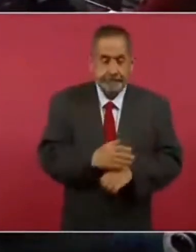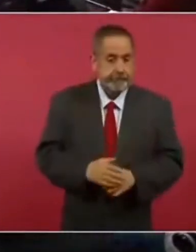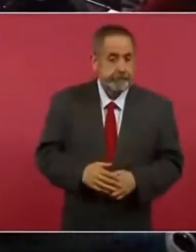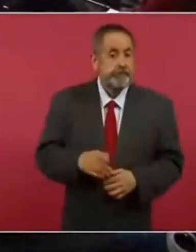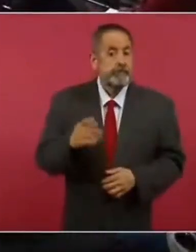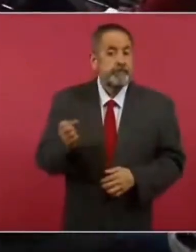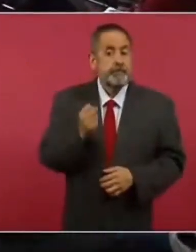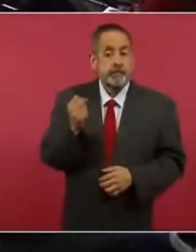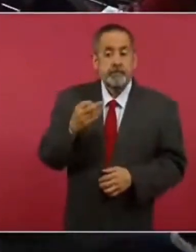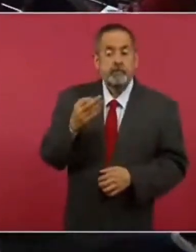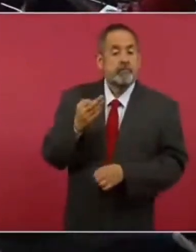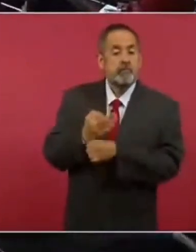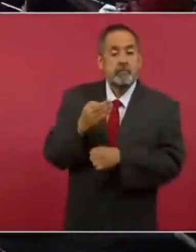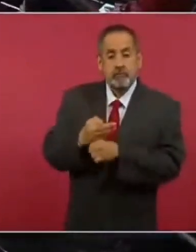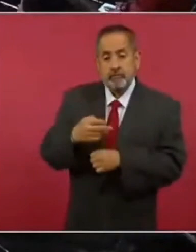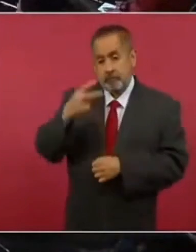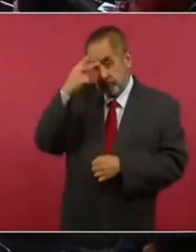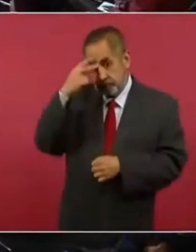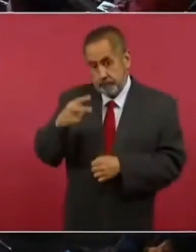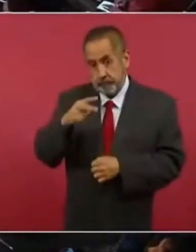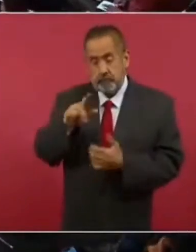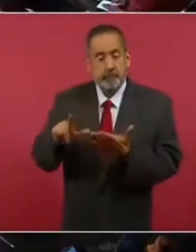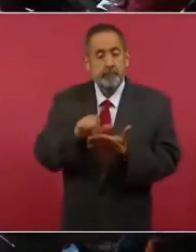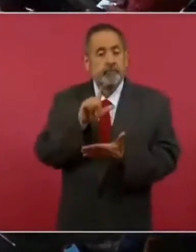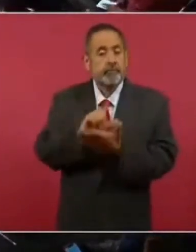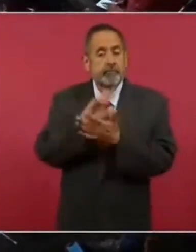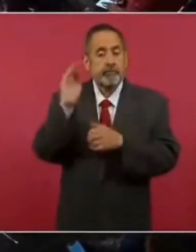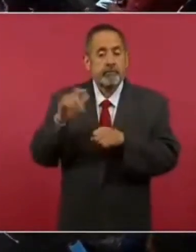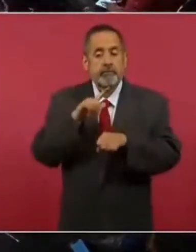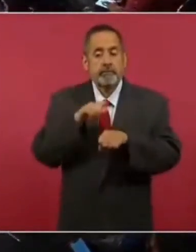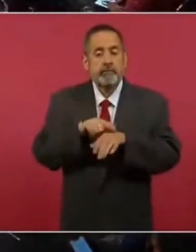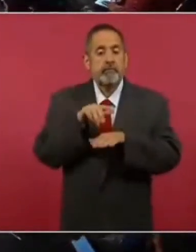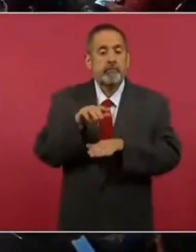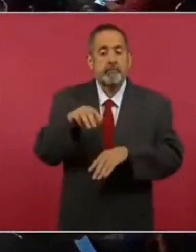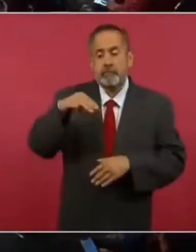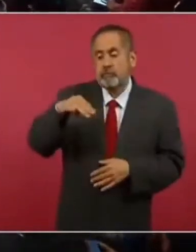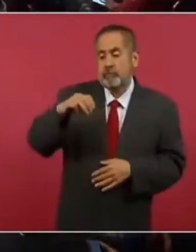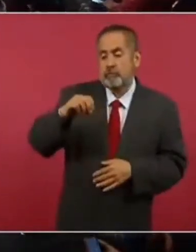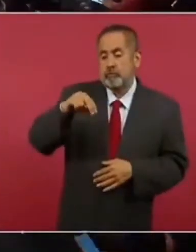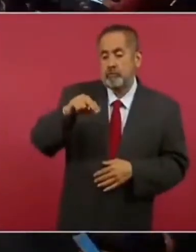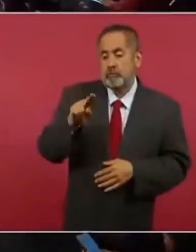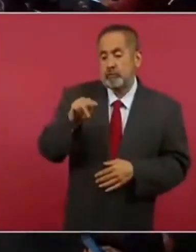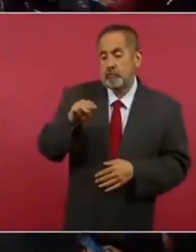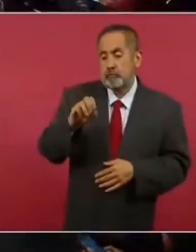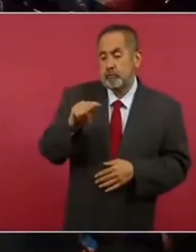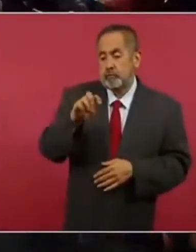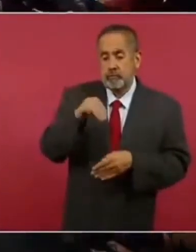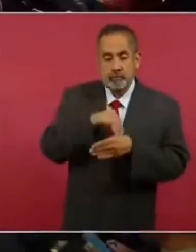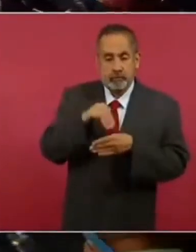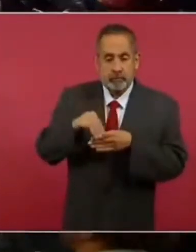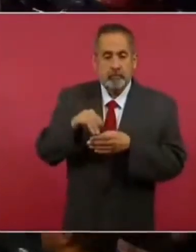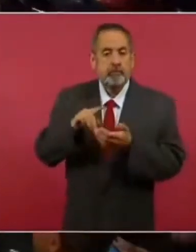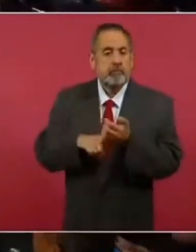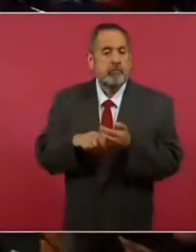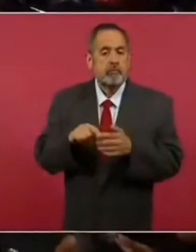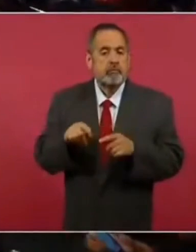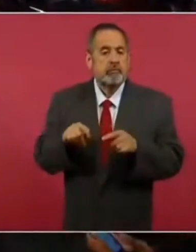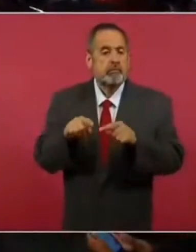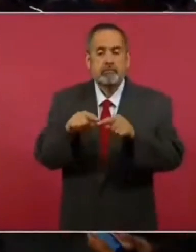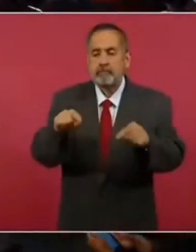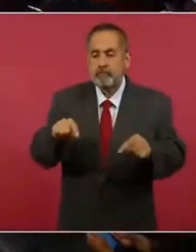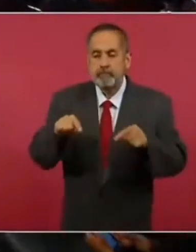cuenta con una legislación que es la Ley Federal sobre monumentos y zonas arqueológicos, artísticos,